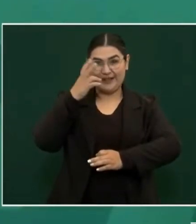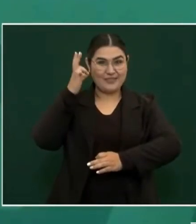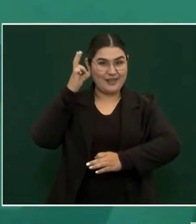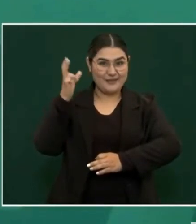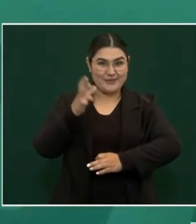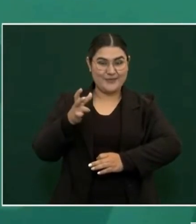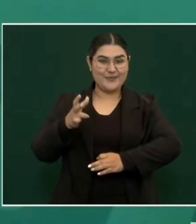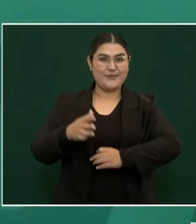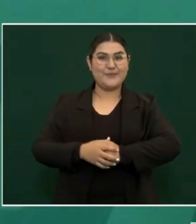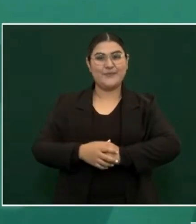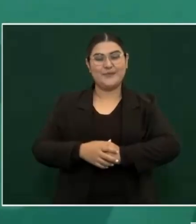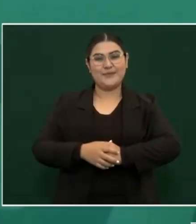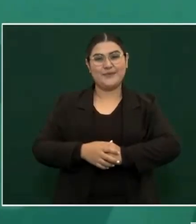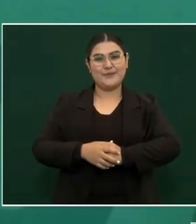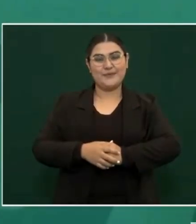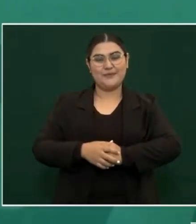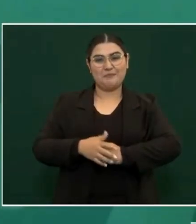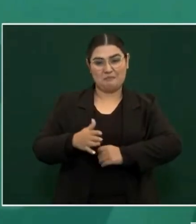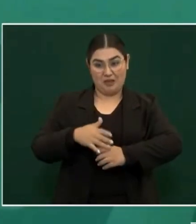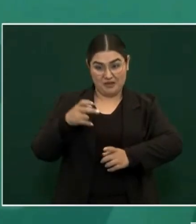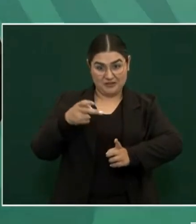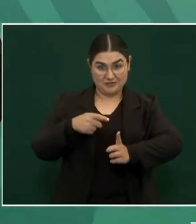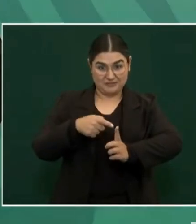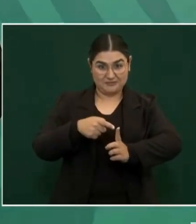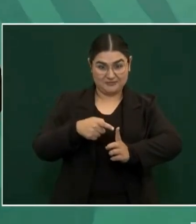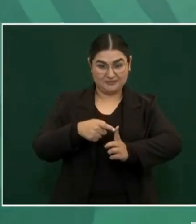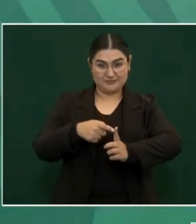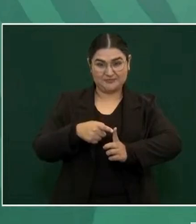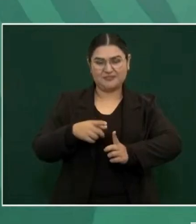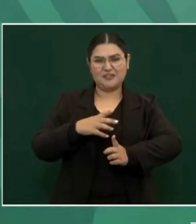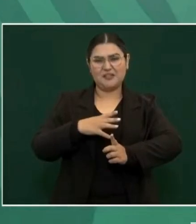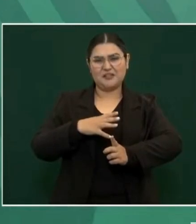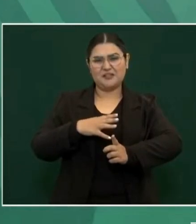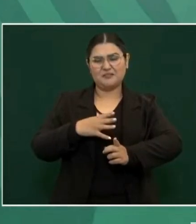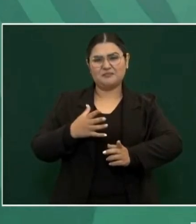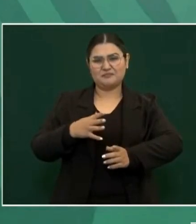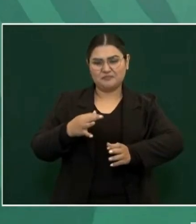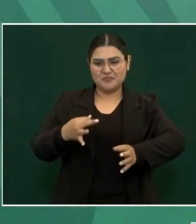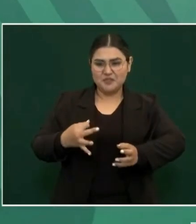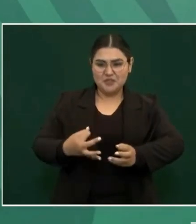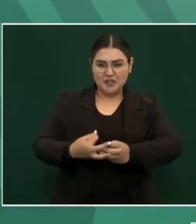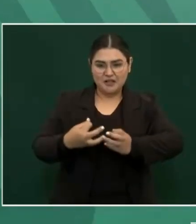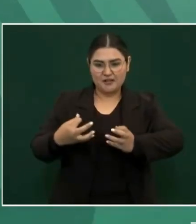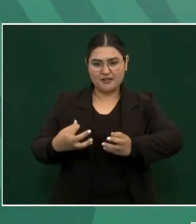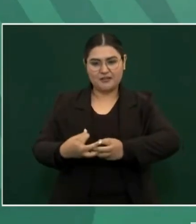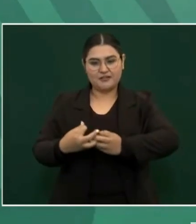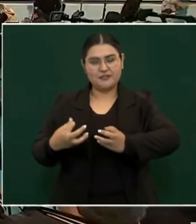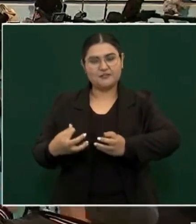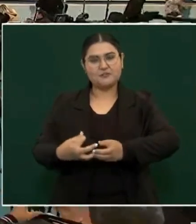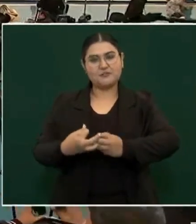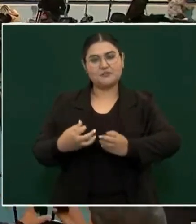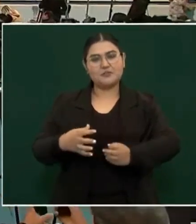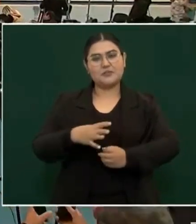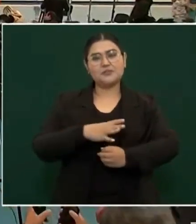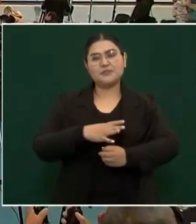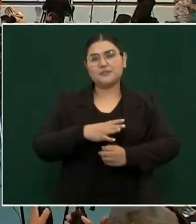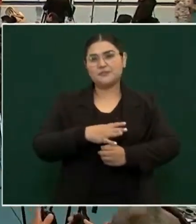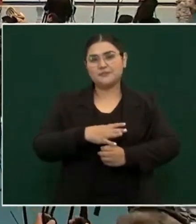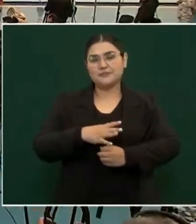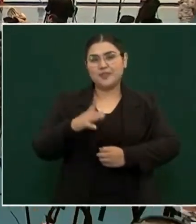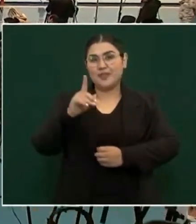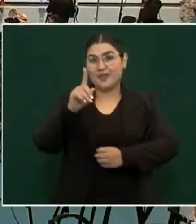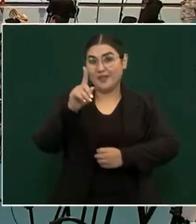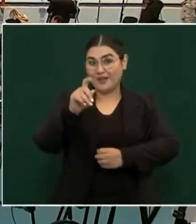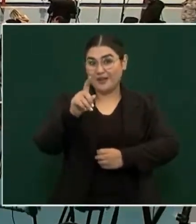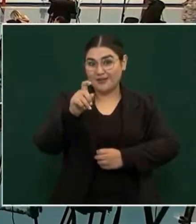porque ahí es donde se cuenta con terrenos y se cuenta con